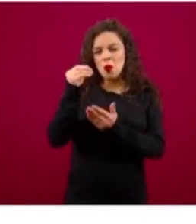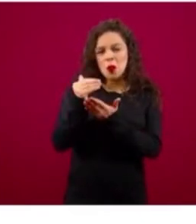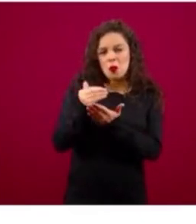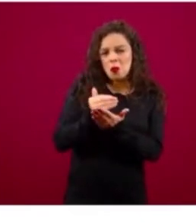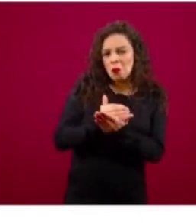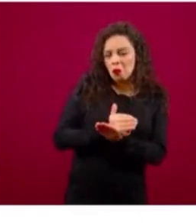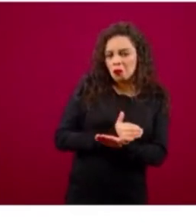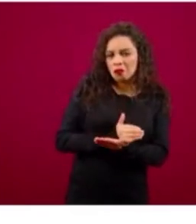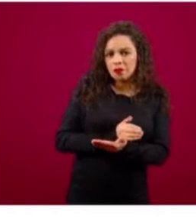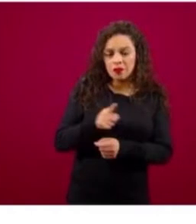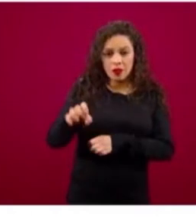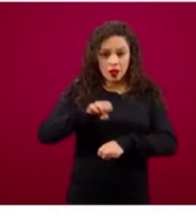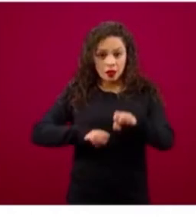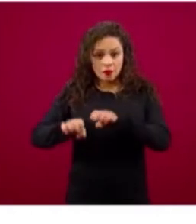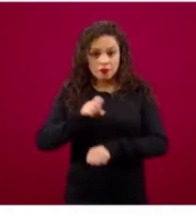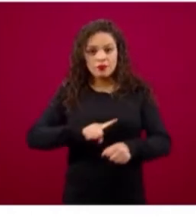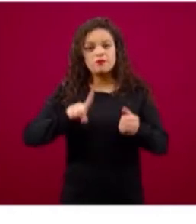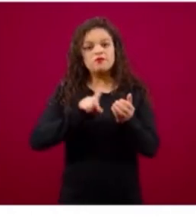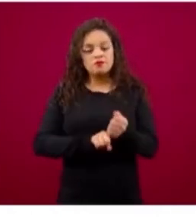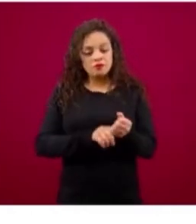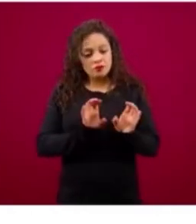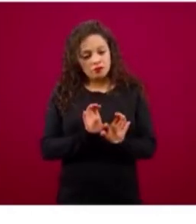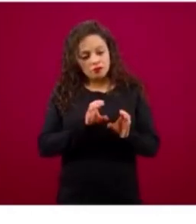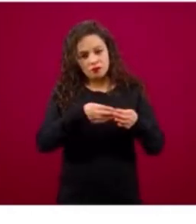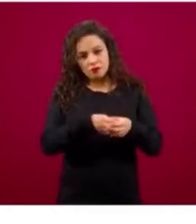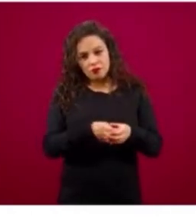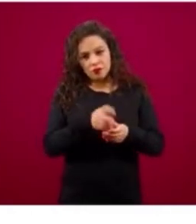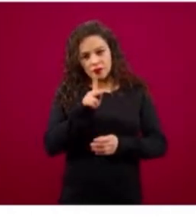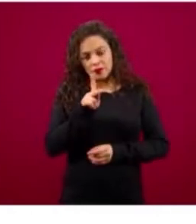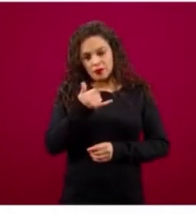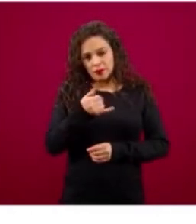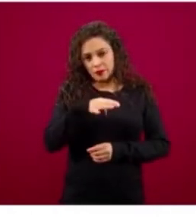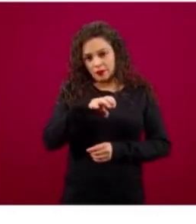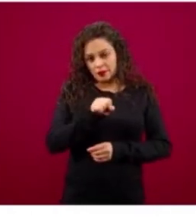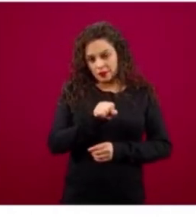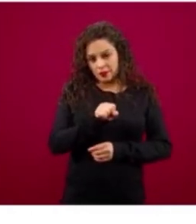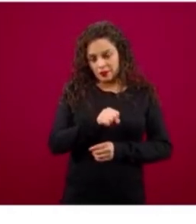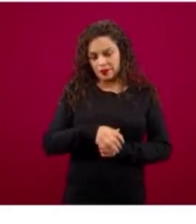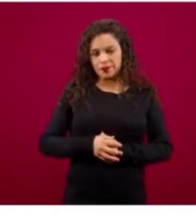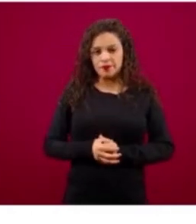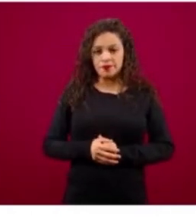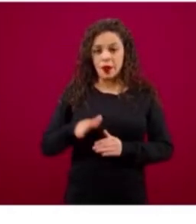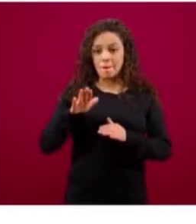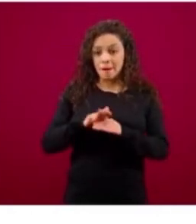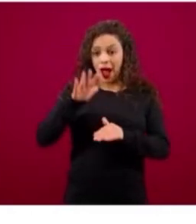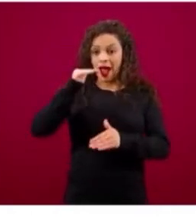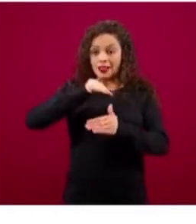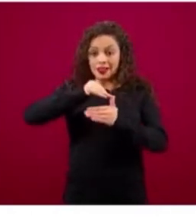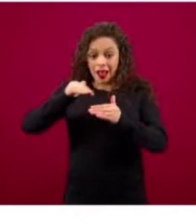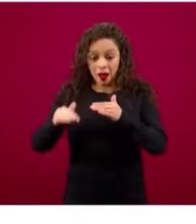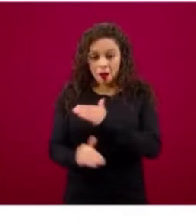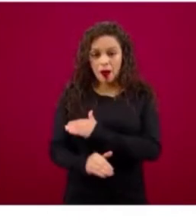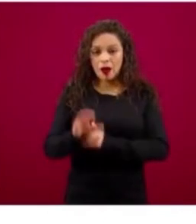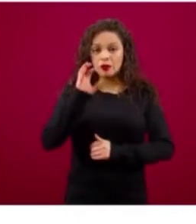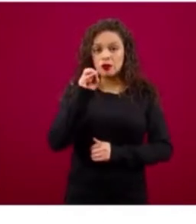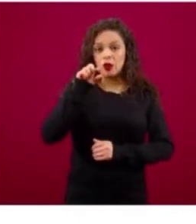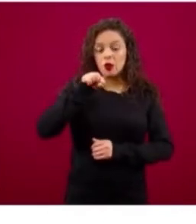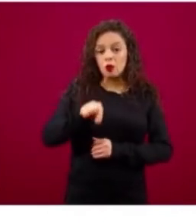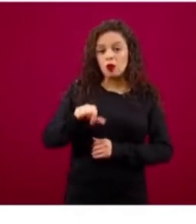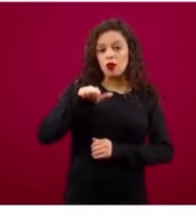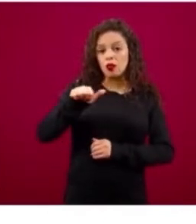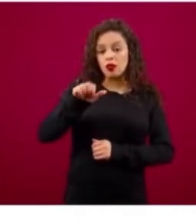consideradas pequeñas, un número todavía más bajo, el 0.16 por ciento, son